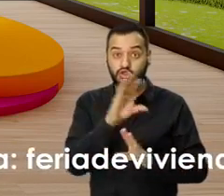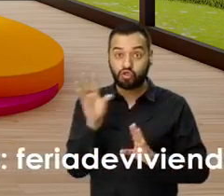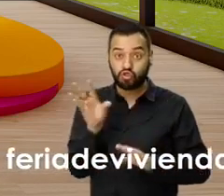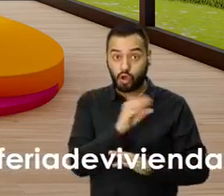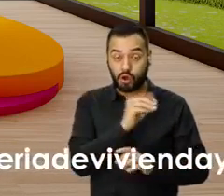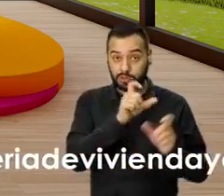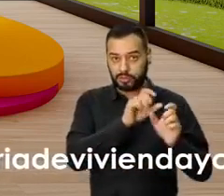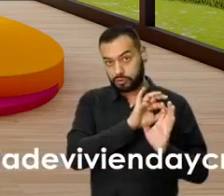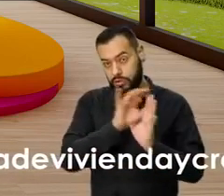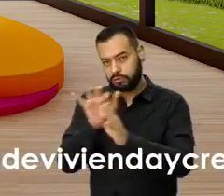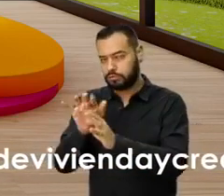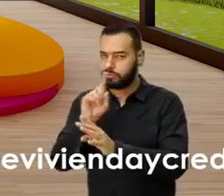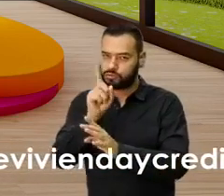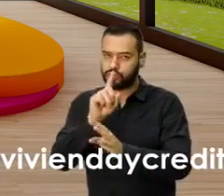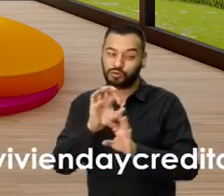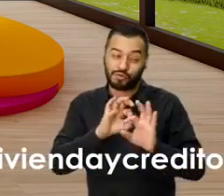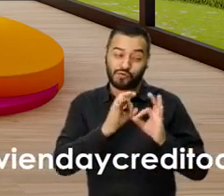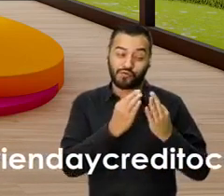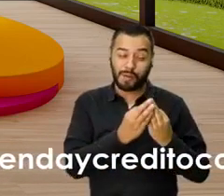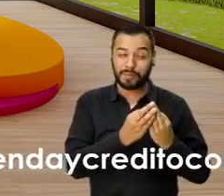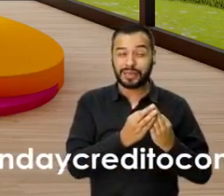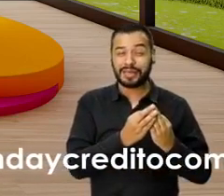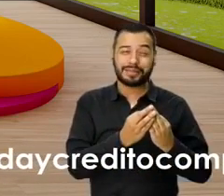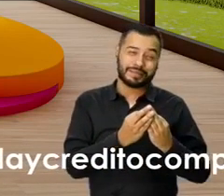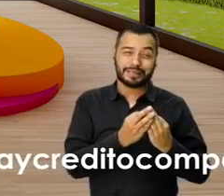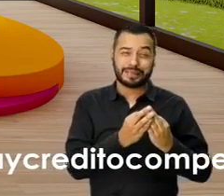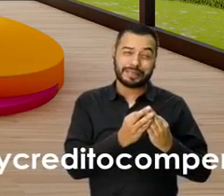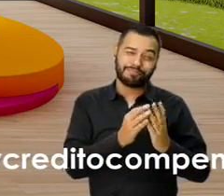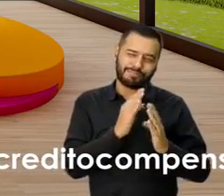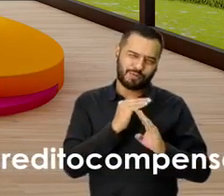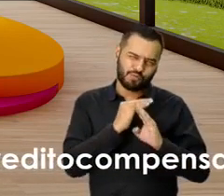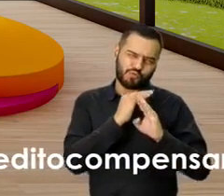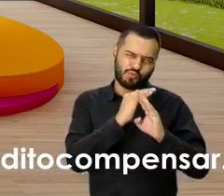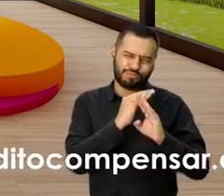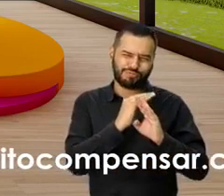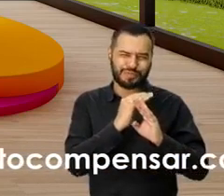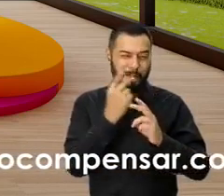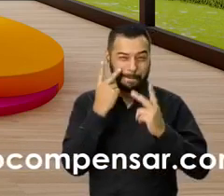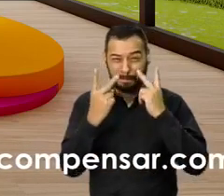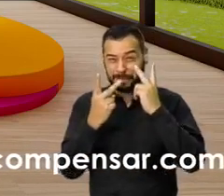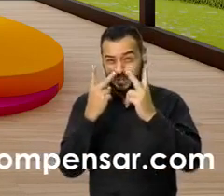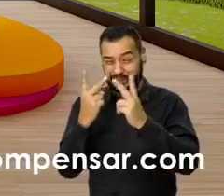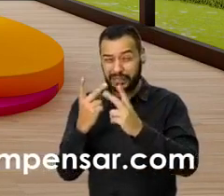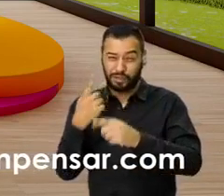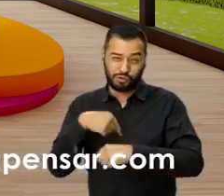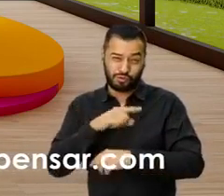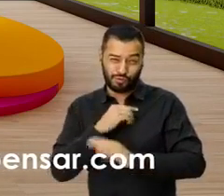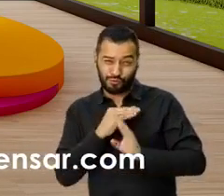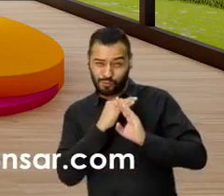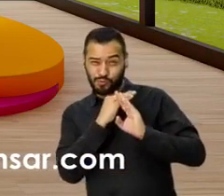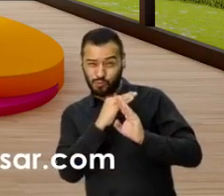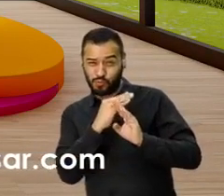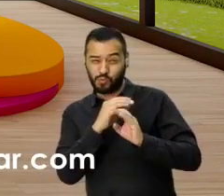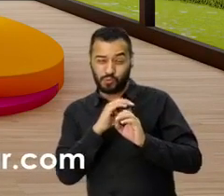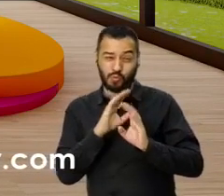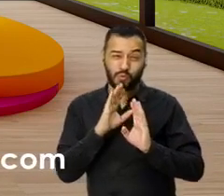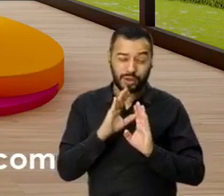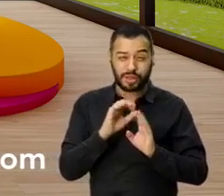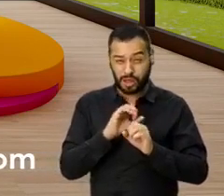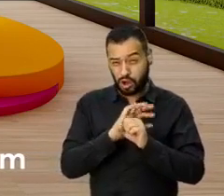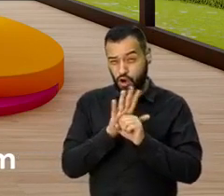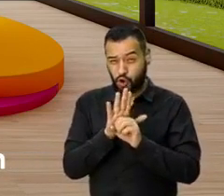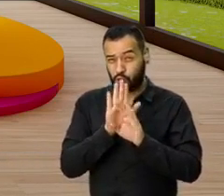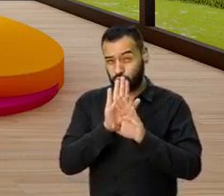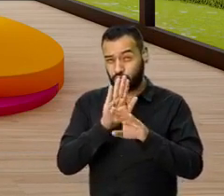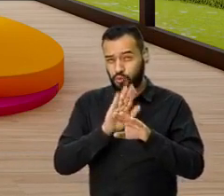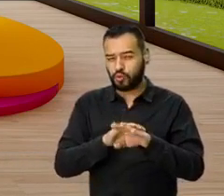igualmente, si quieren ir con su familia, normalmente por prevención de nuestros visitantes, y de nosotros mismos como funcionarios, a